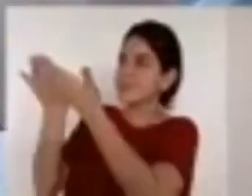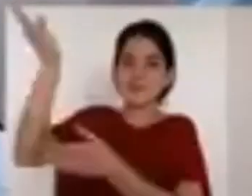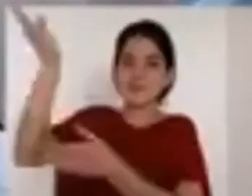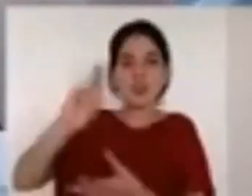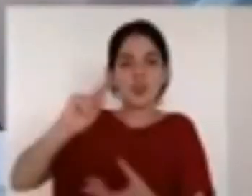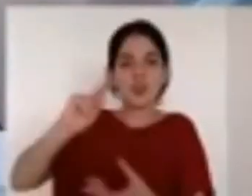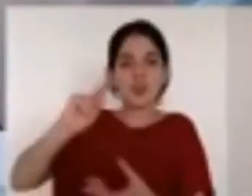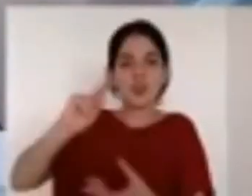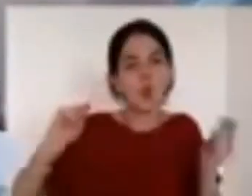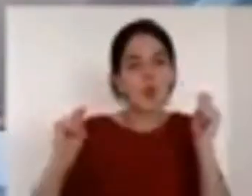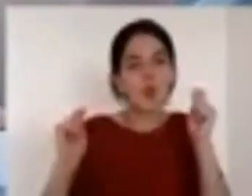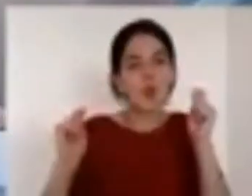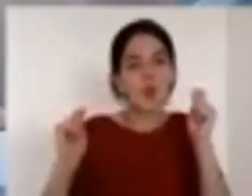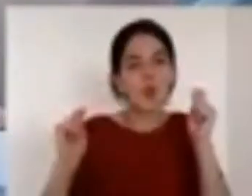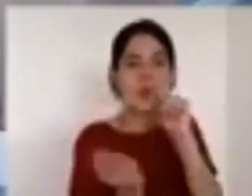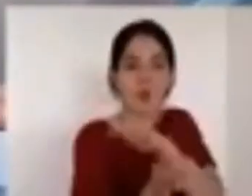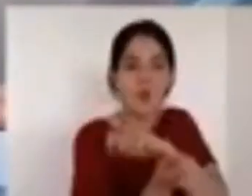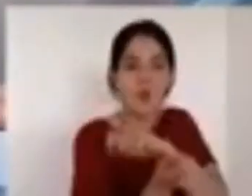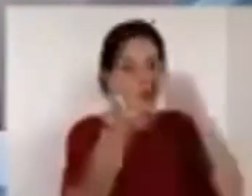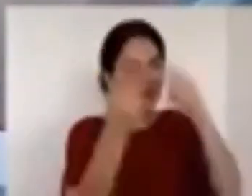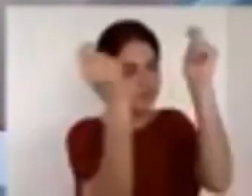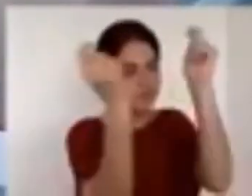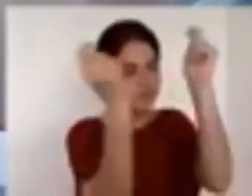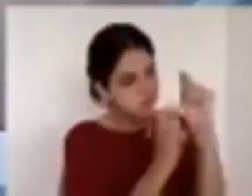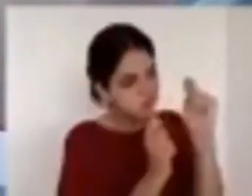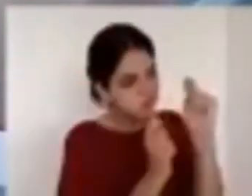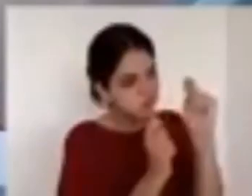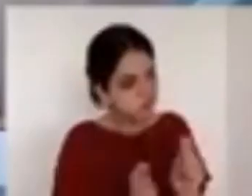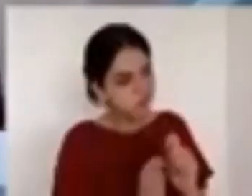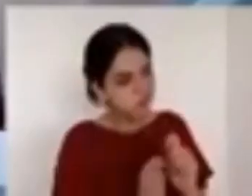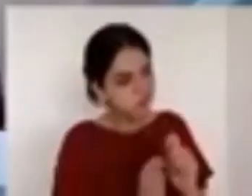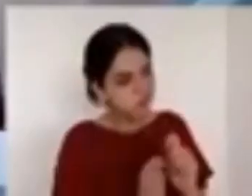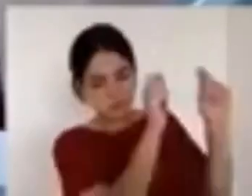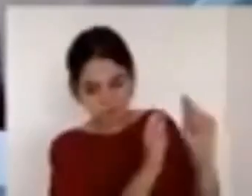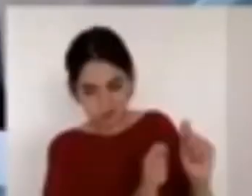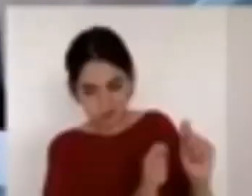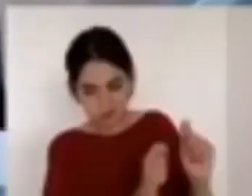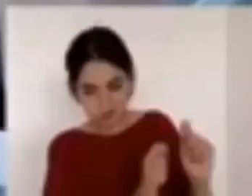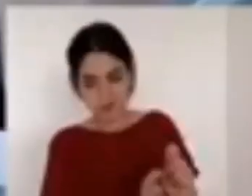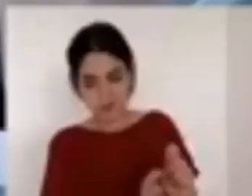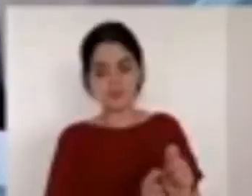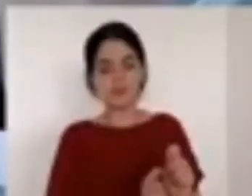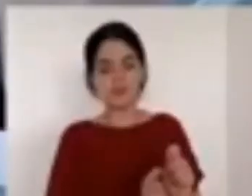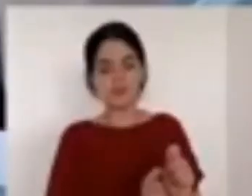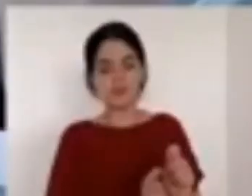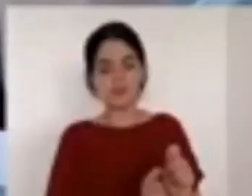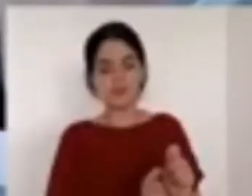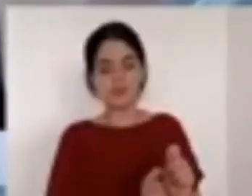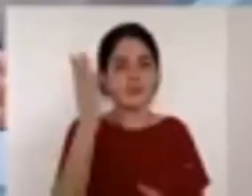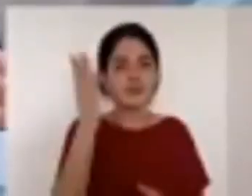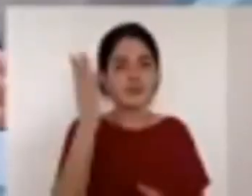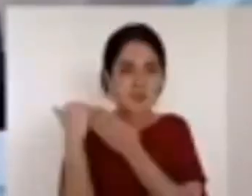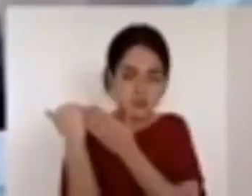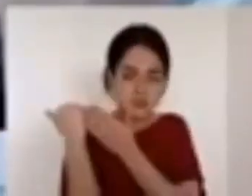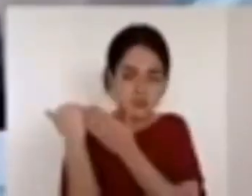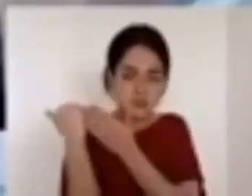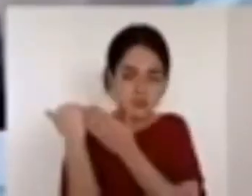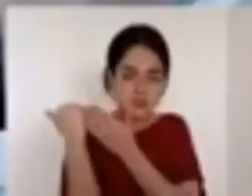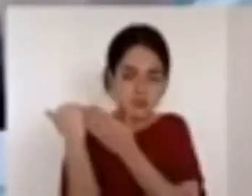biblia hombres y mujeres que estamos aunque somos